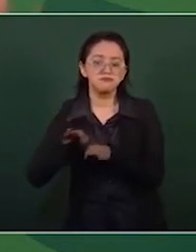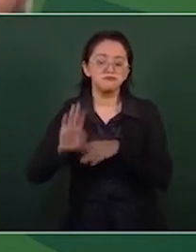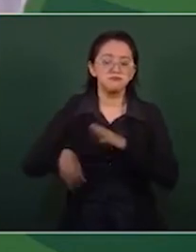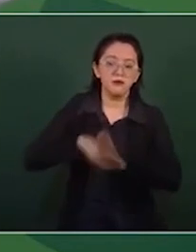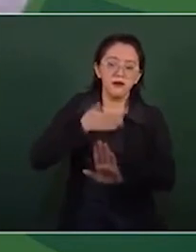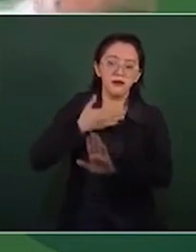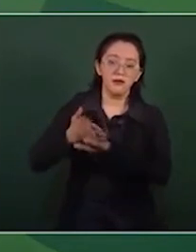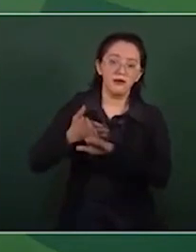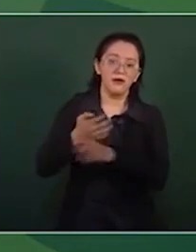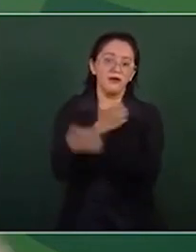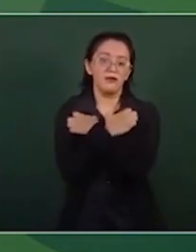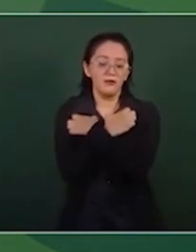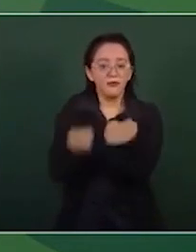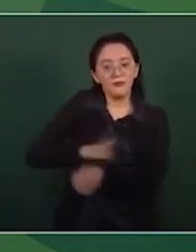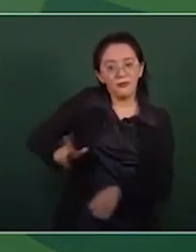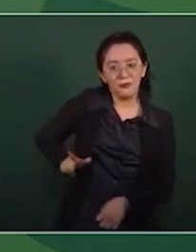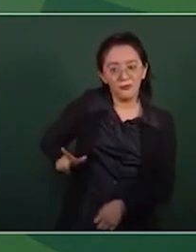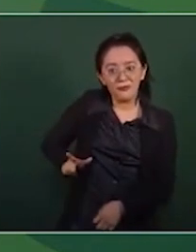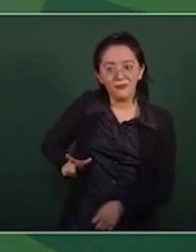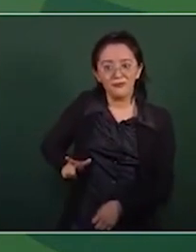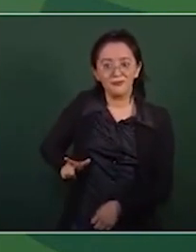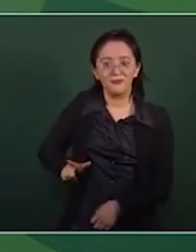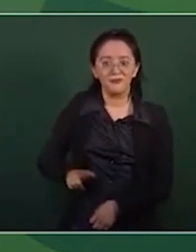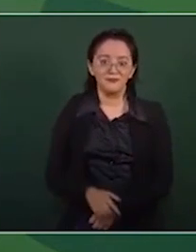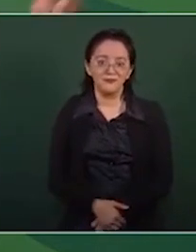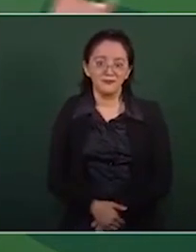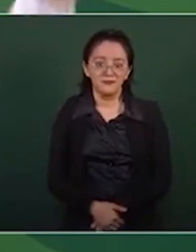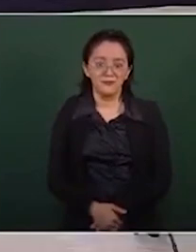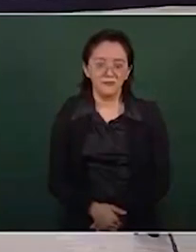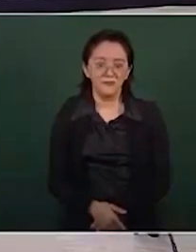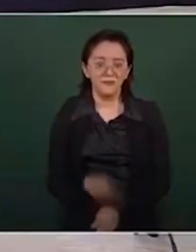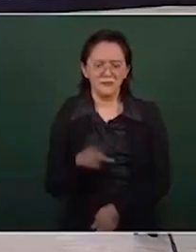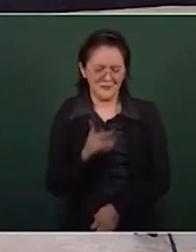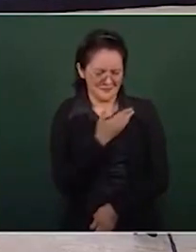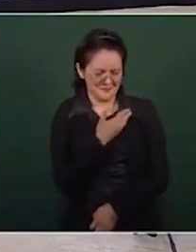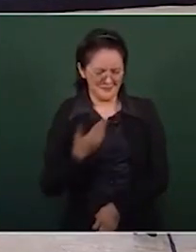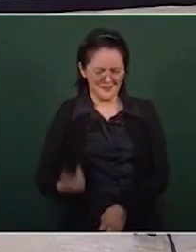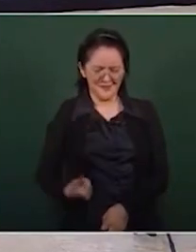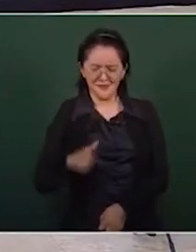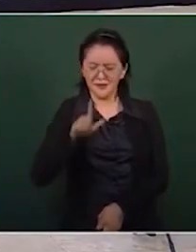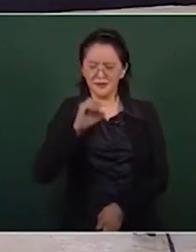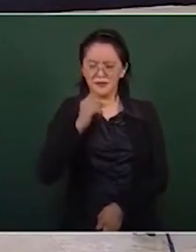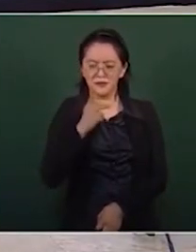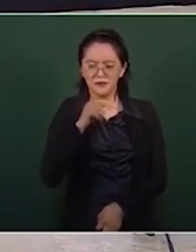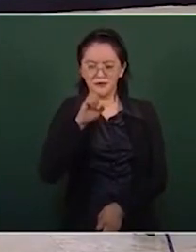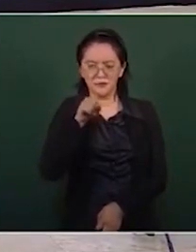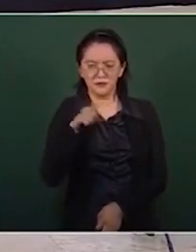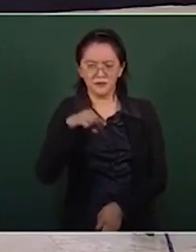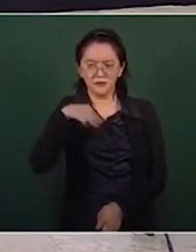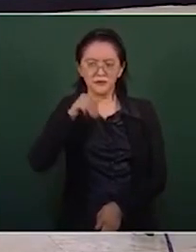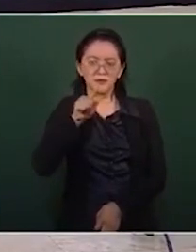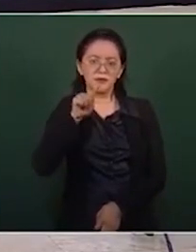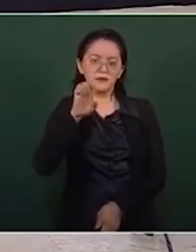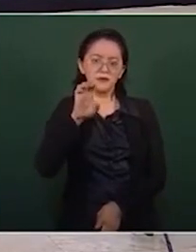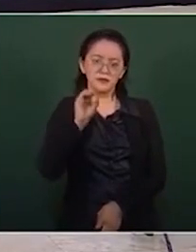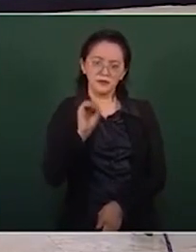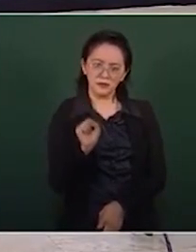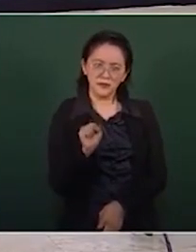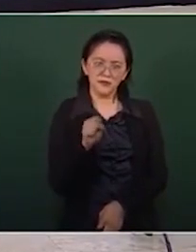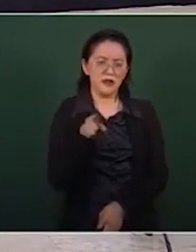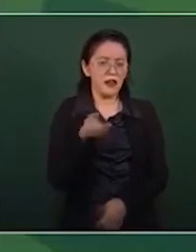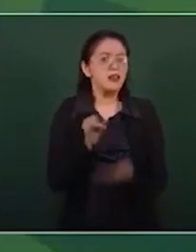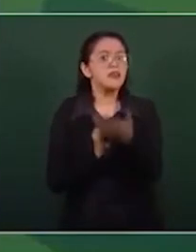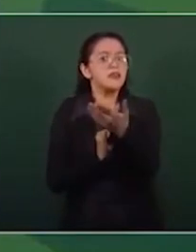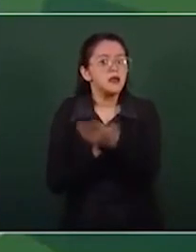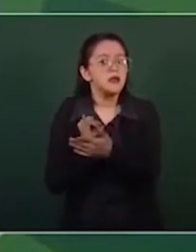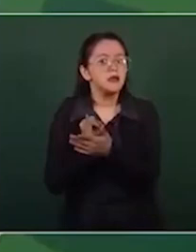en contra de la educación pública. Cuando el presidente López Mateos decidió de que se iban a